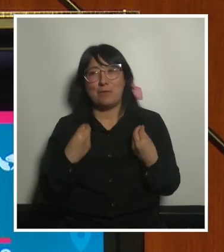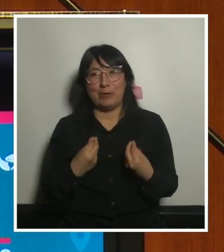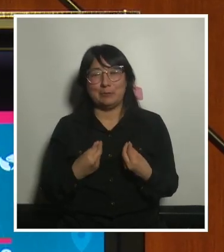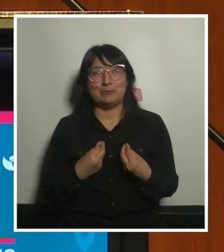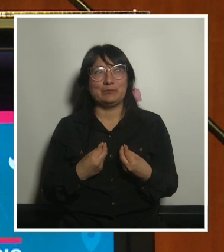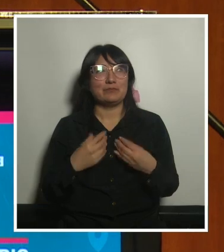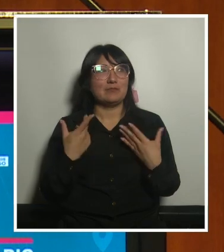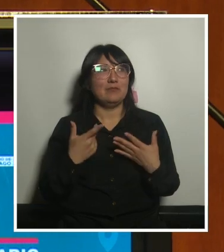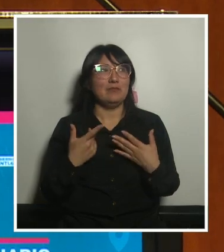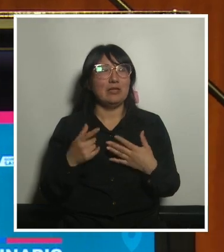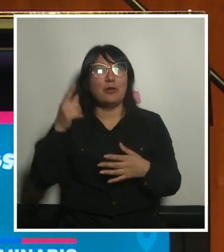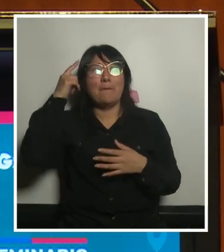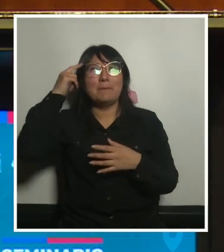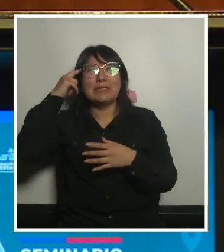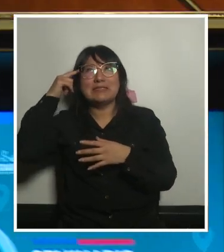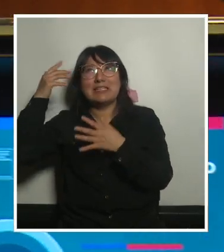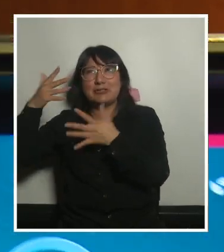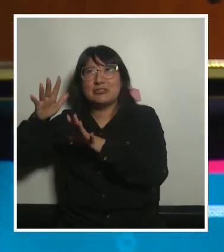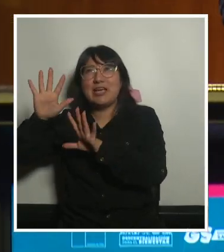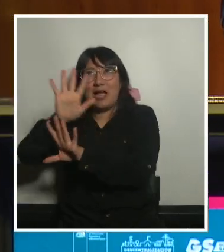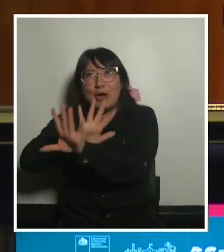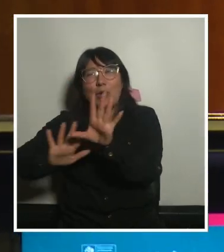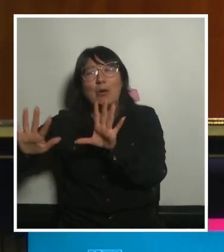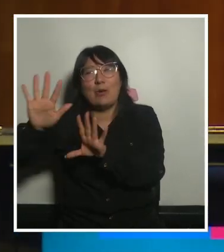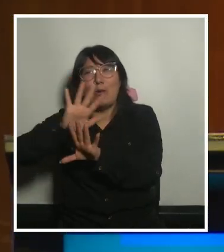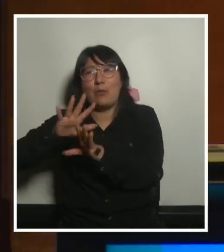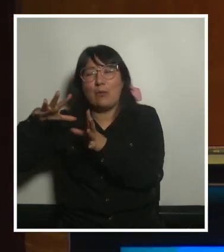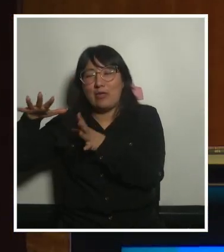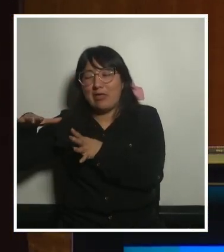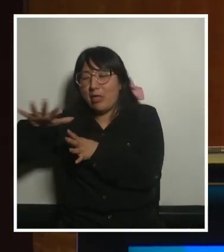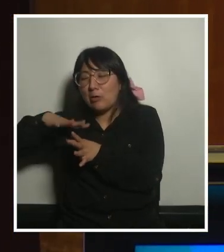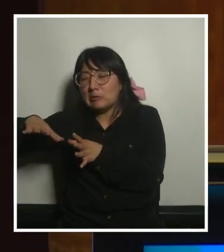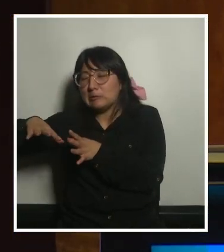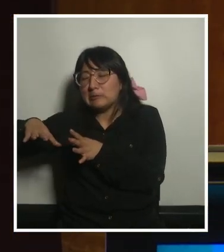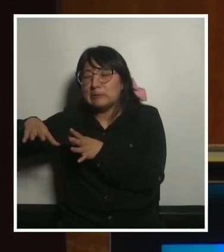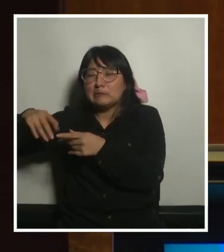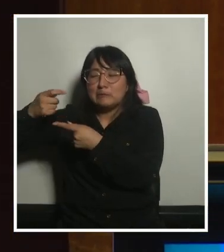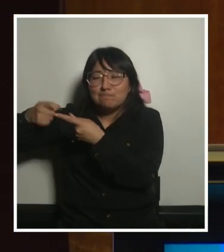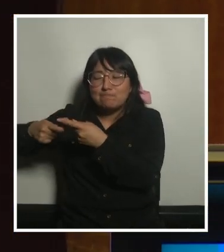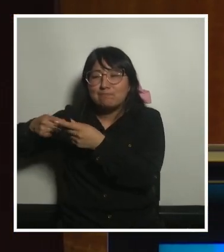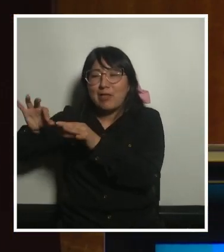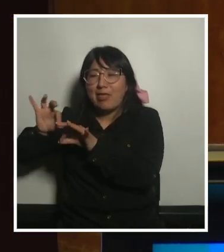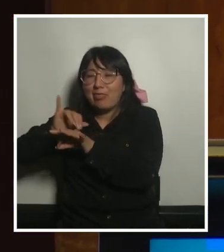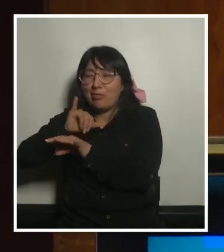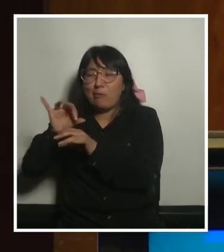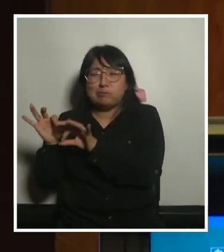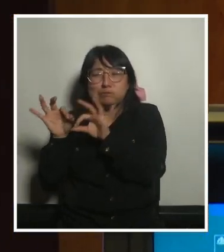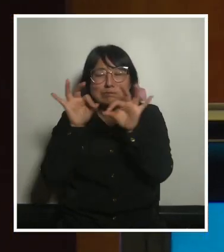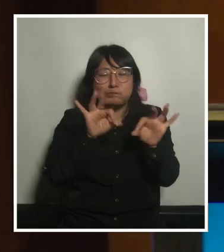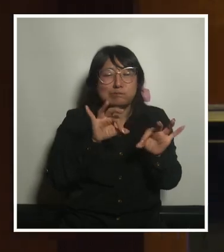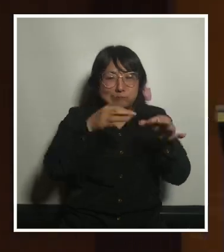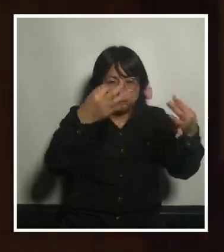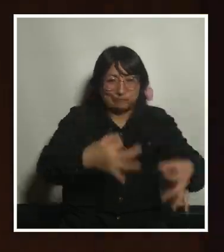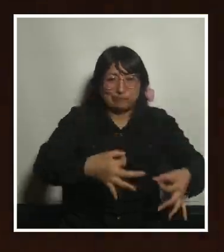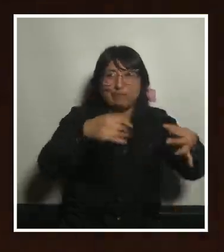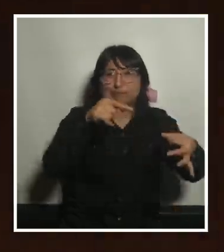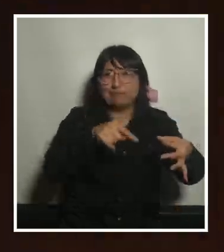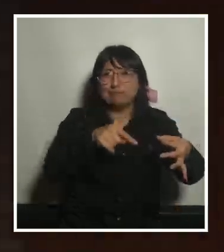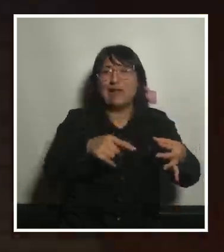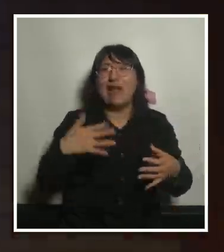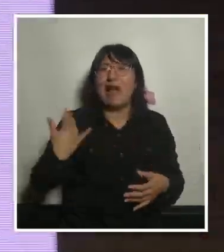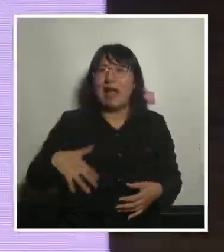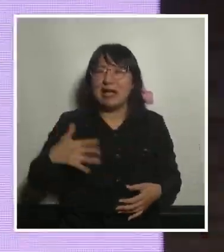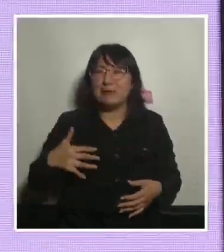pasar del plano abstracto de los cuidados a lo muy muy muy concreto y es primero la importancia de la